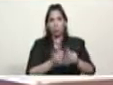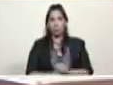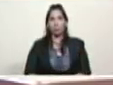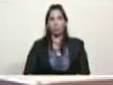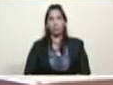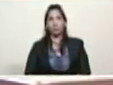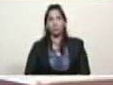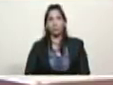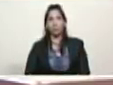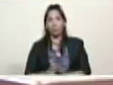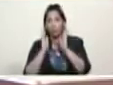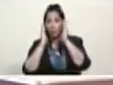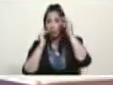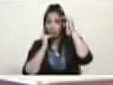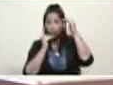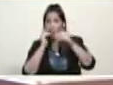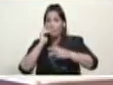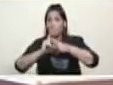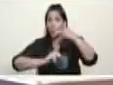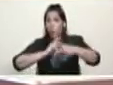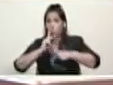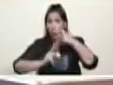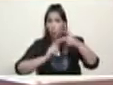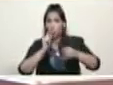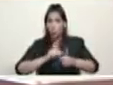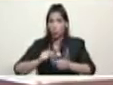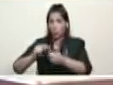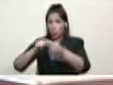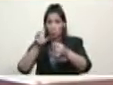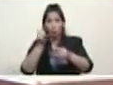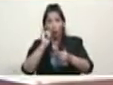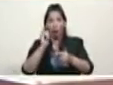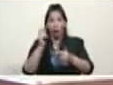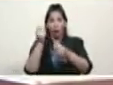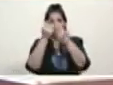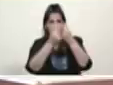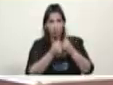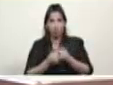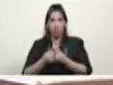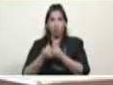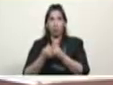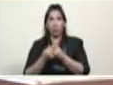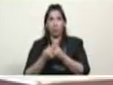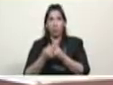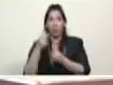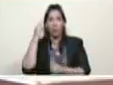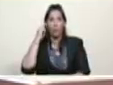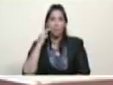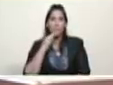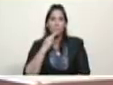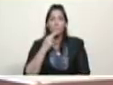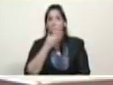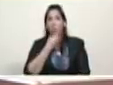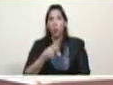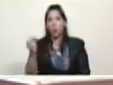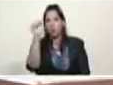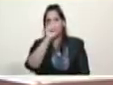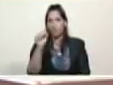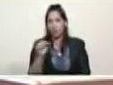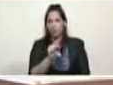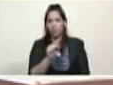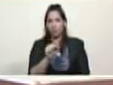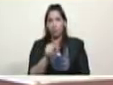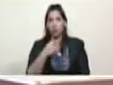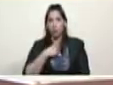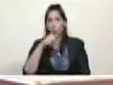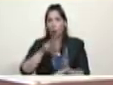¡Atención productores agrícolas! Tengo el dinero en Bolívares, pero estoy aprobando de un fondo estratégico